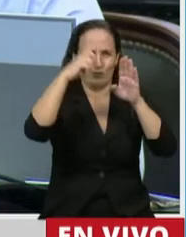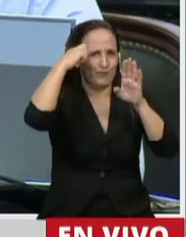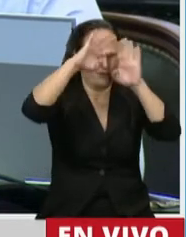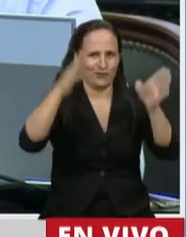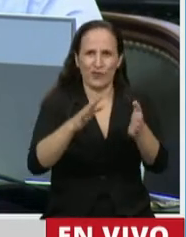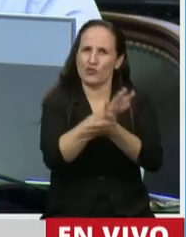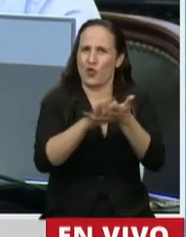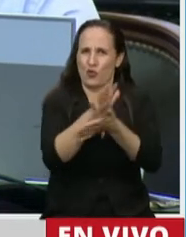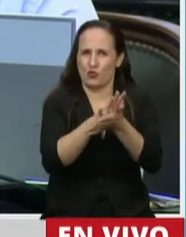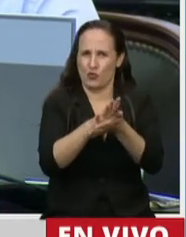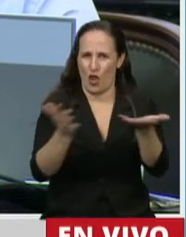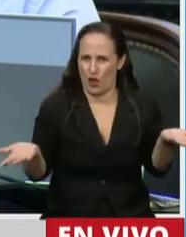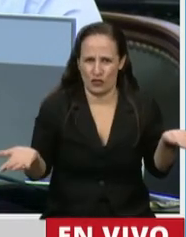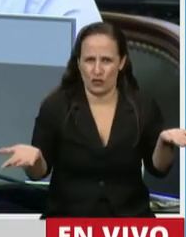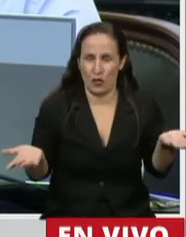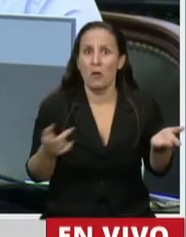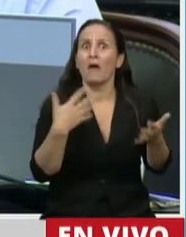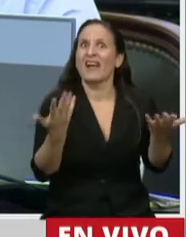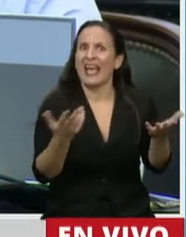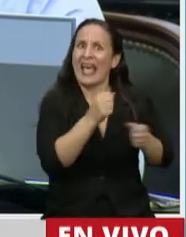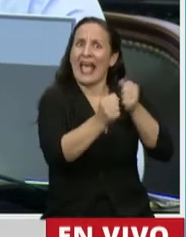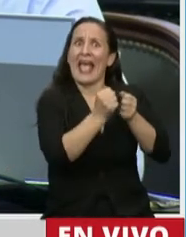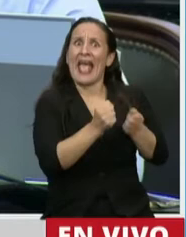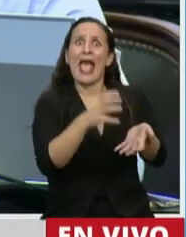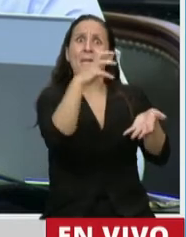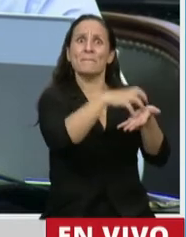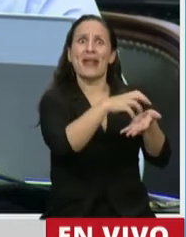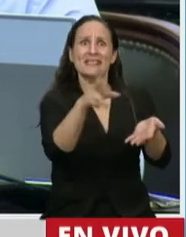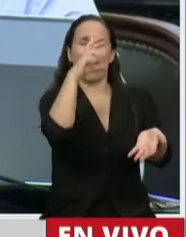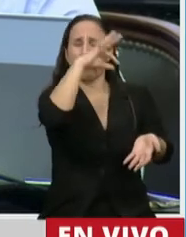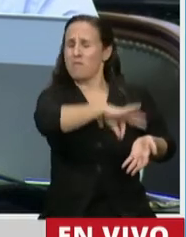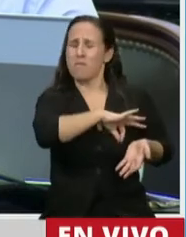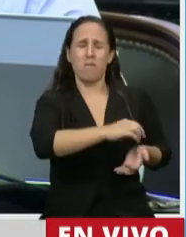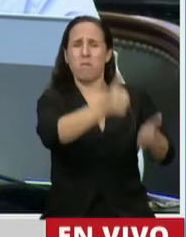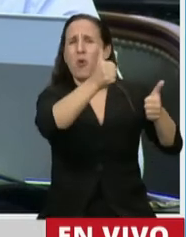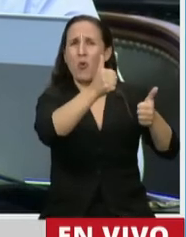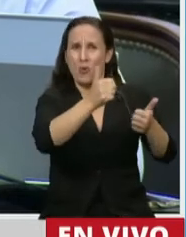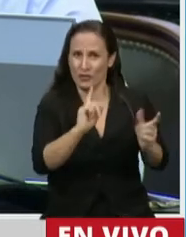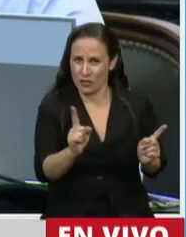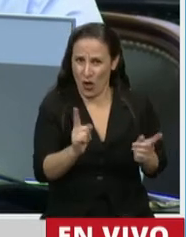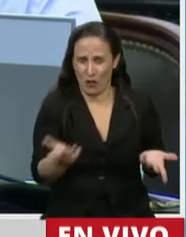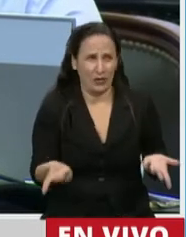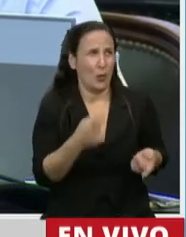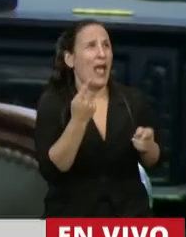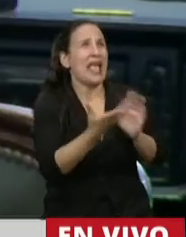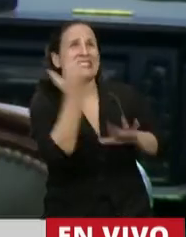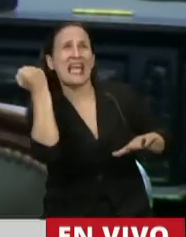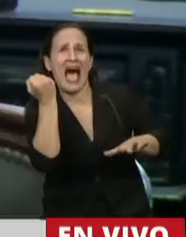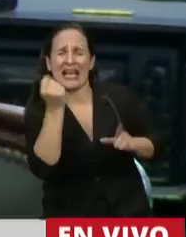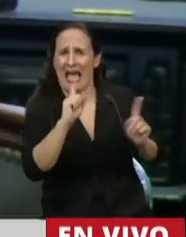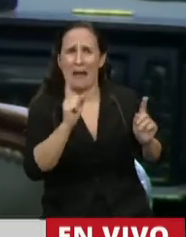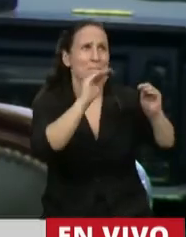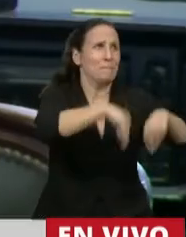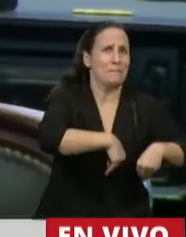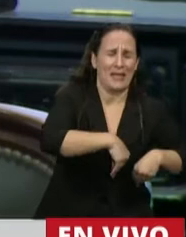que vamos a estar haciendo es que alguna empresa no tenga una riqueza adicional por la pandemia, no le vamos a estar sacando nada a nadie y vamos a